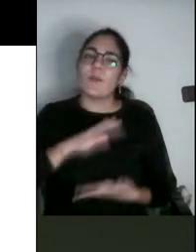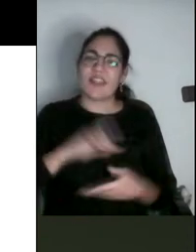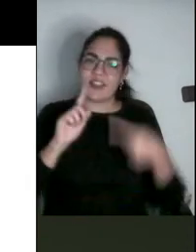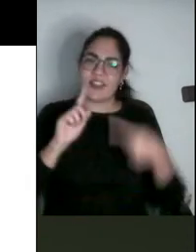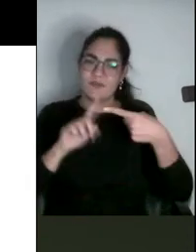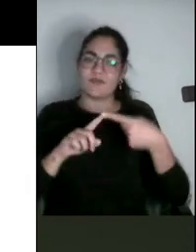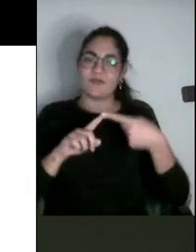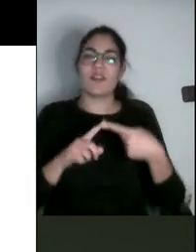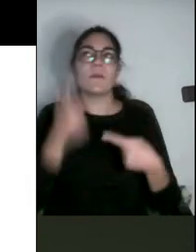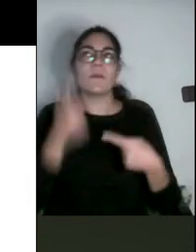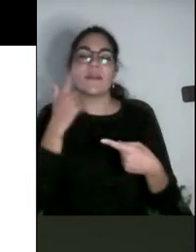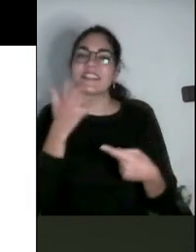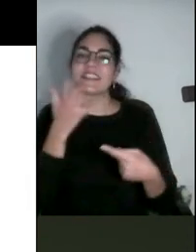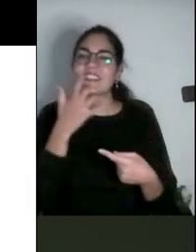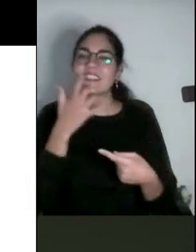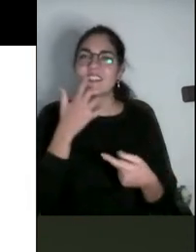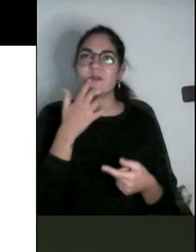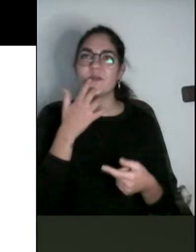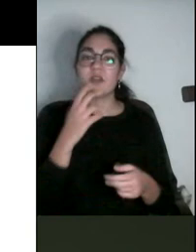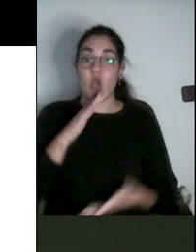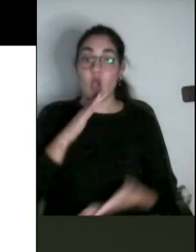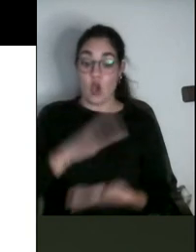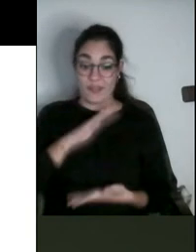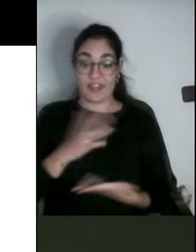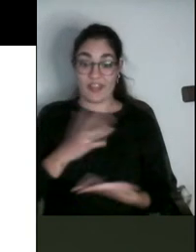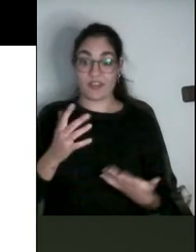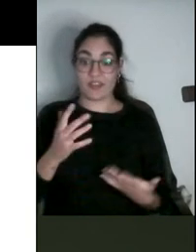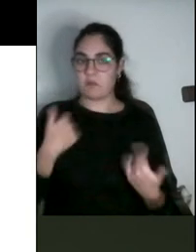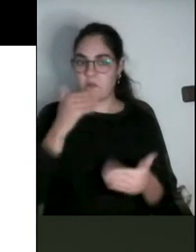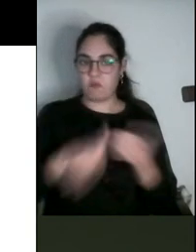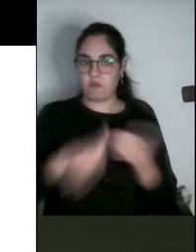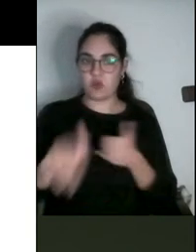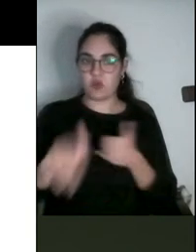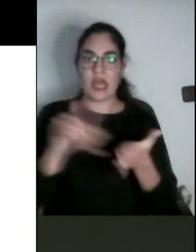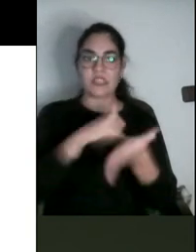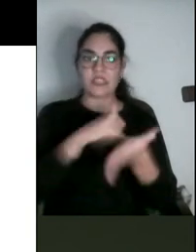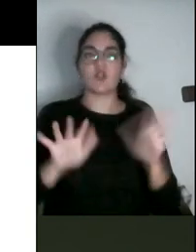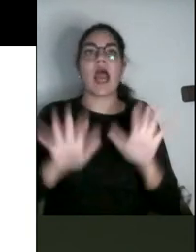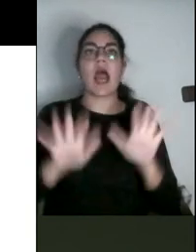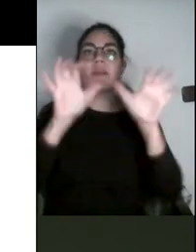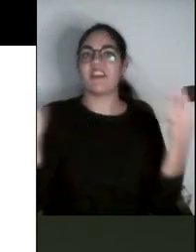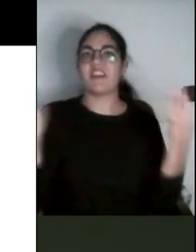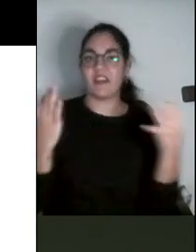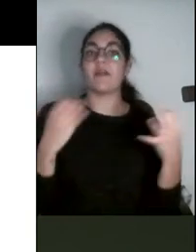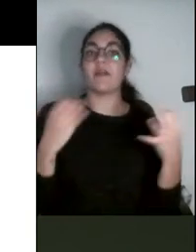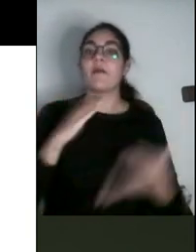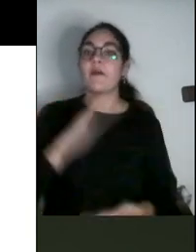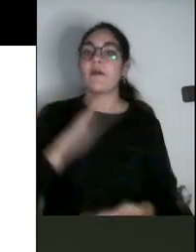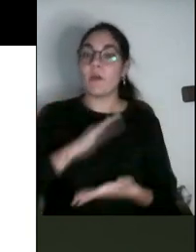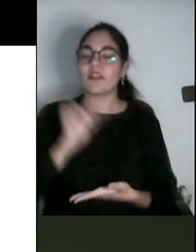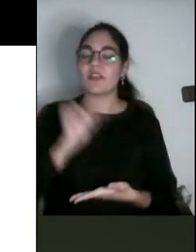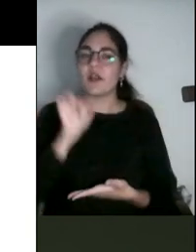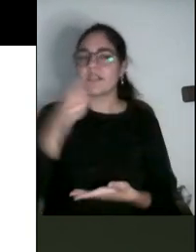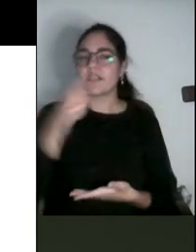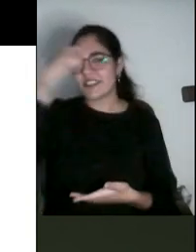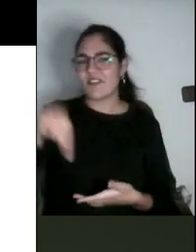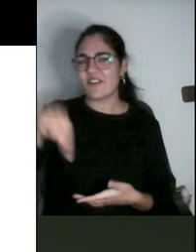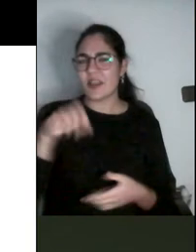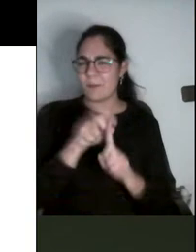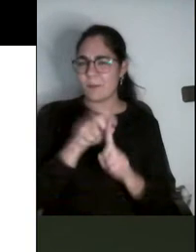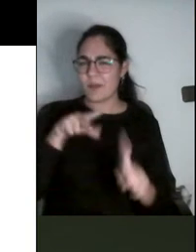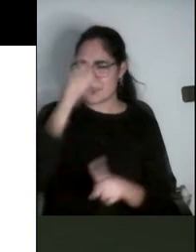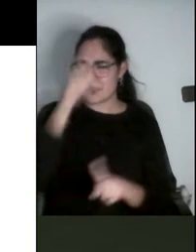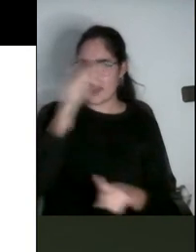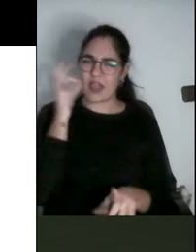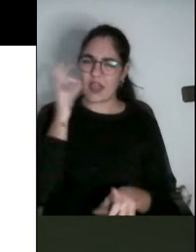aplicar una perspectiva de género a las competencias, lo que suponía preguntarnos hasta qué punto